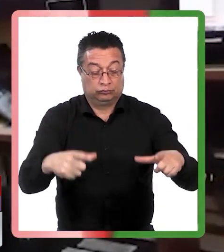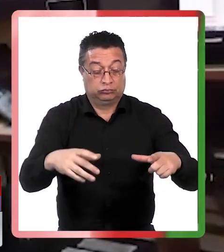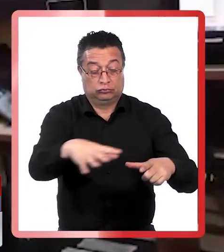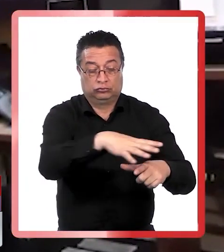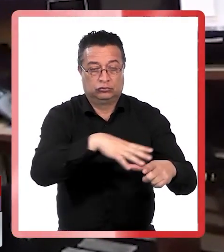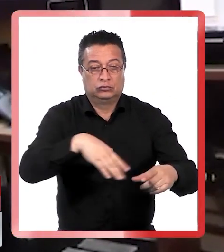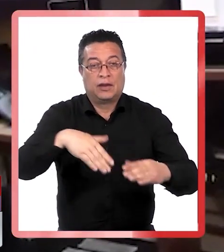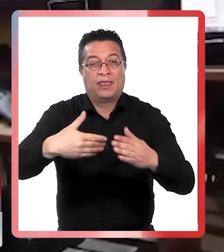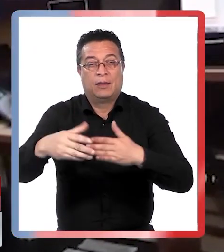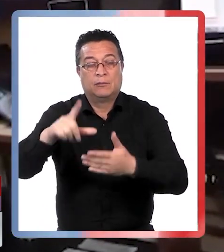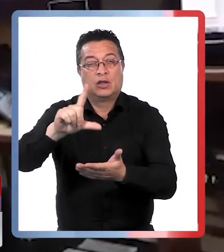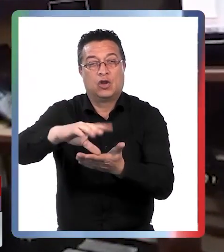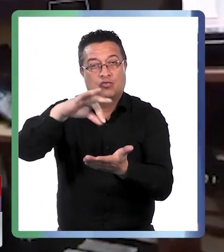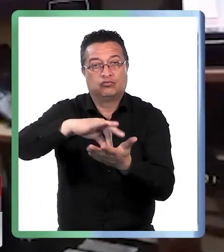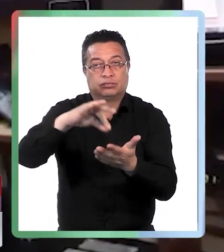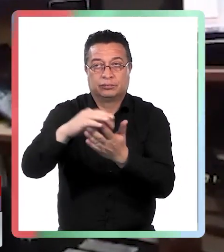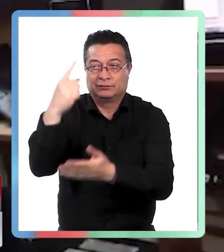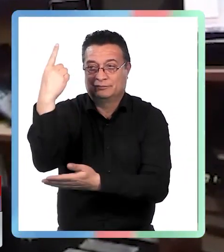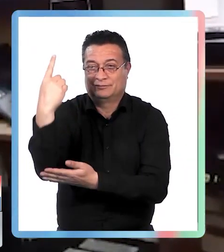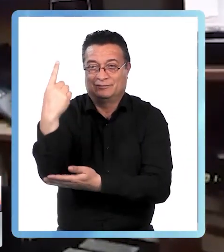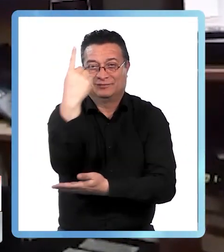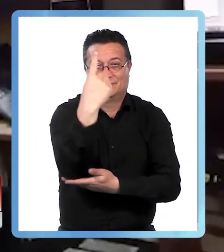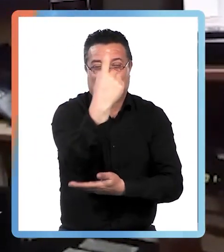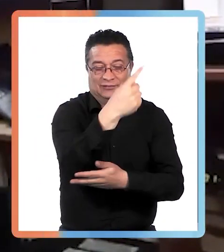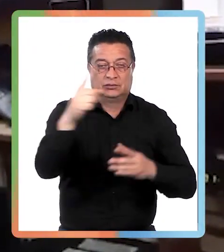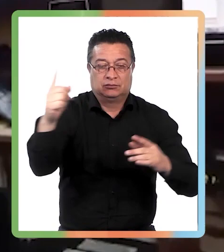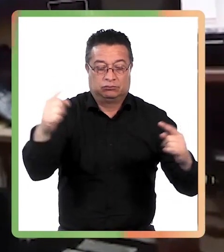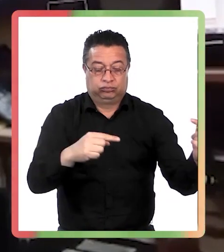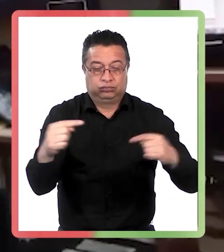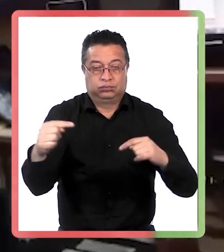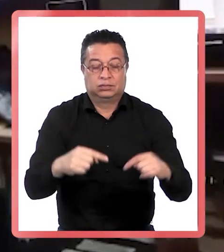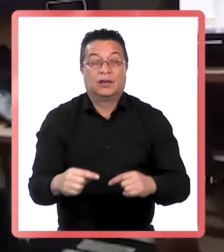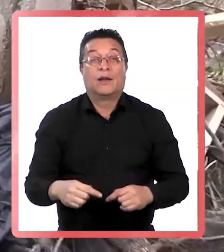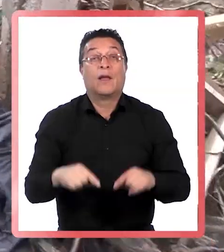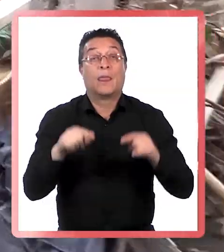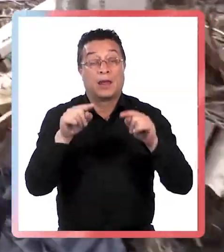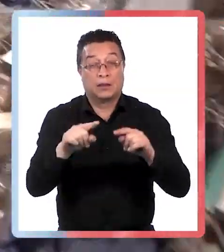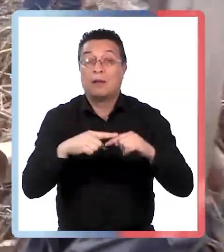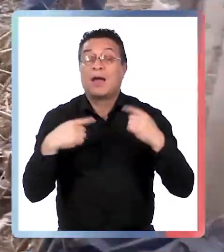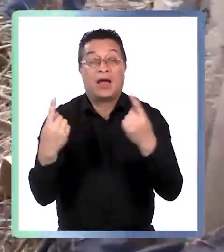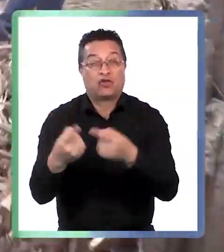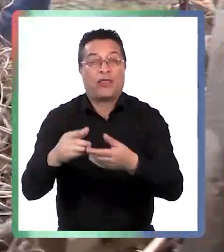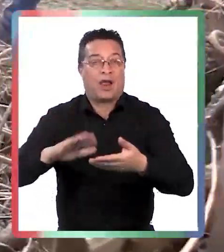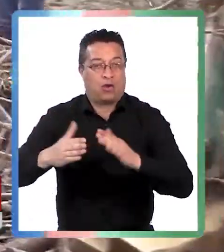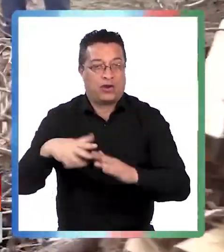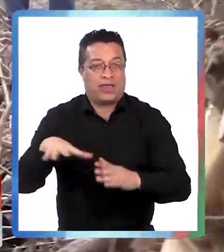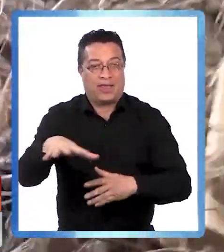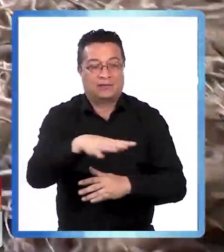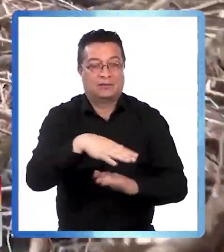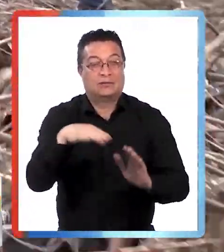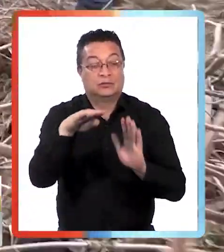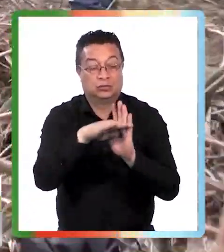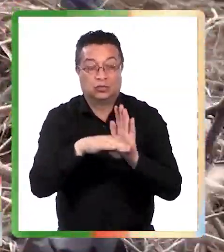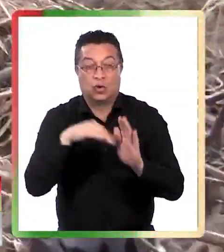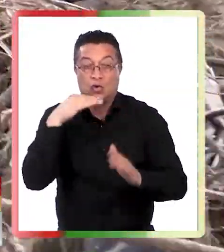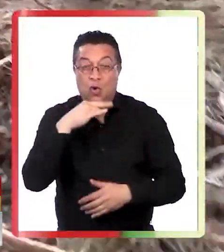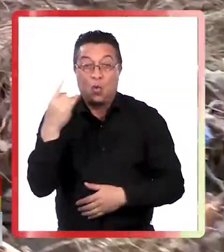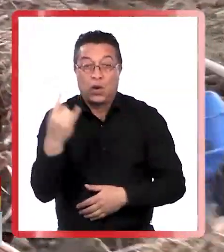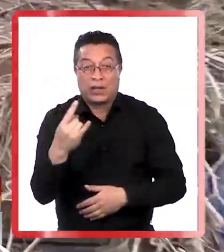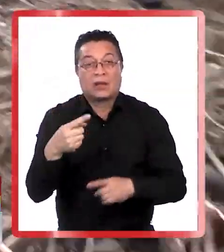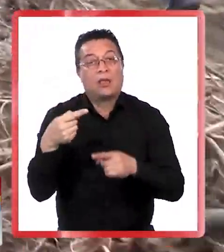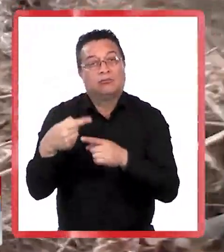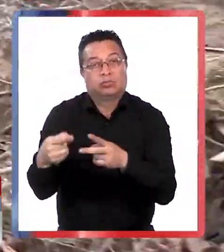definido en base a ubicación de las antenas con las que cuenta el territorio el mensaje es para toda la comunidad la lista de